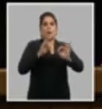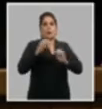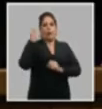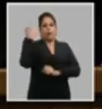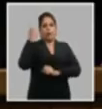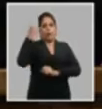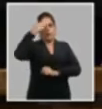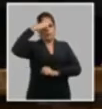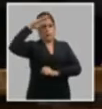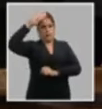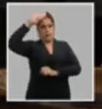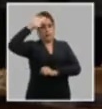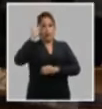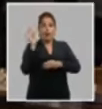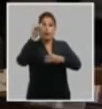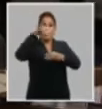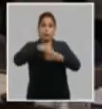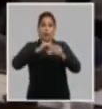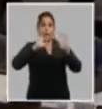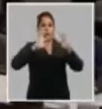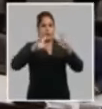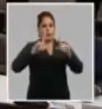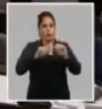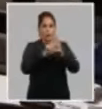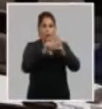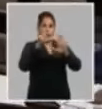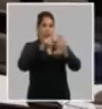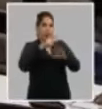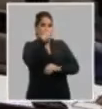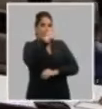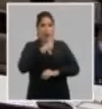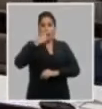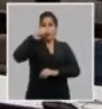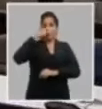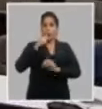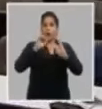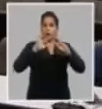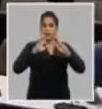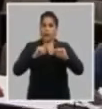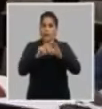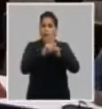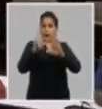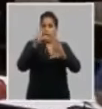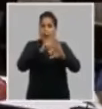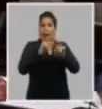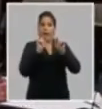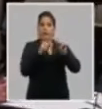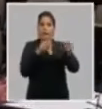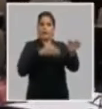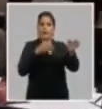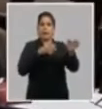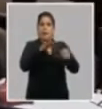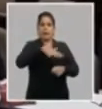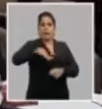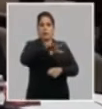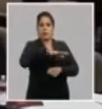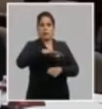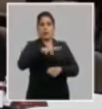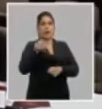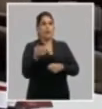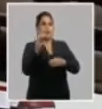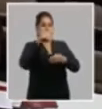nacional incluyendo la corrupción la droga el delito las ilegalidades e indisciplinas sociales